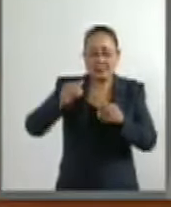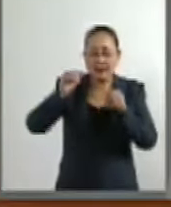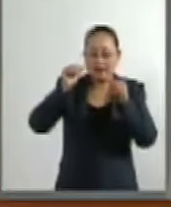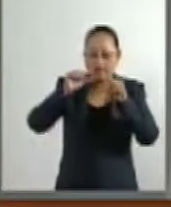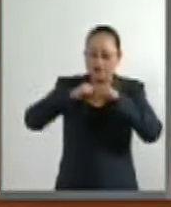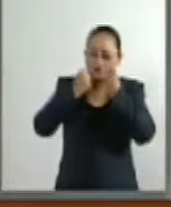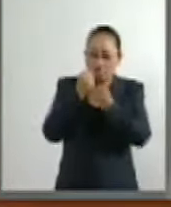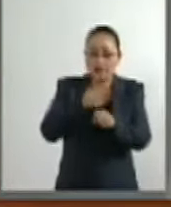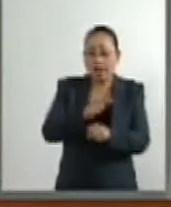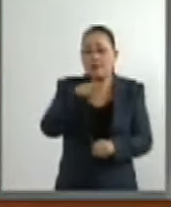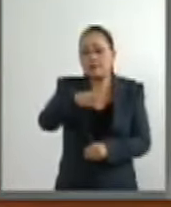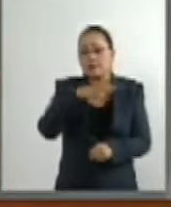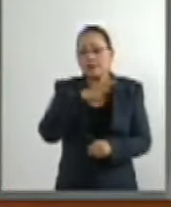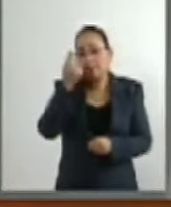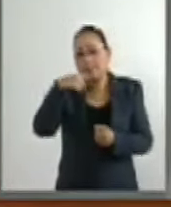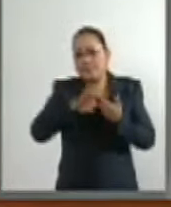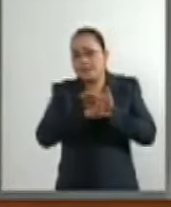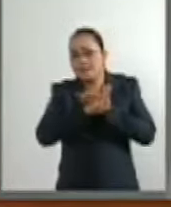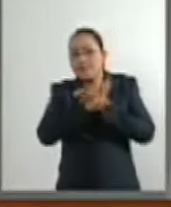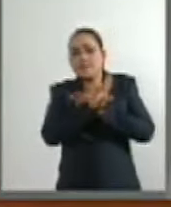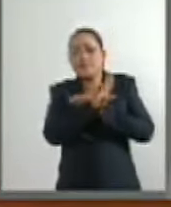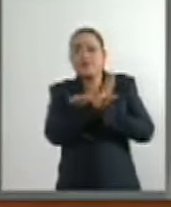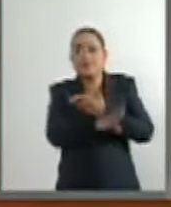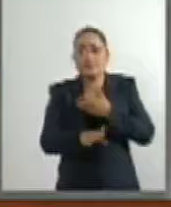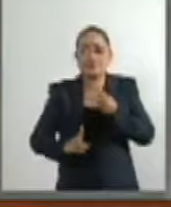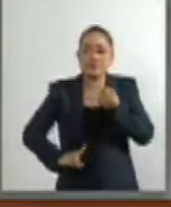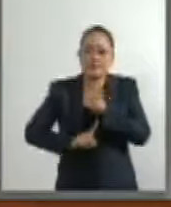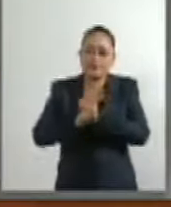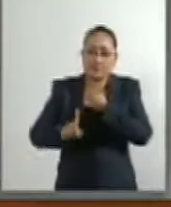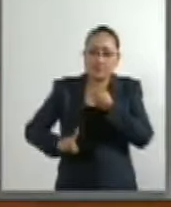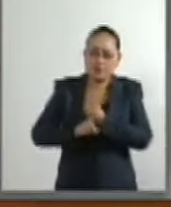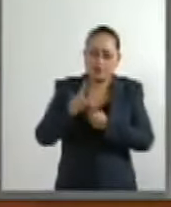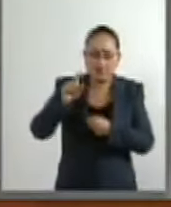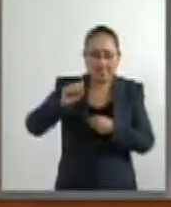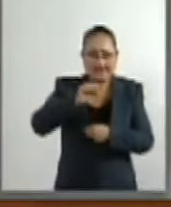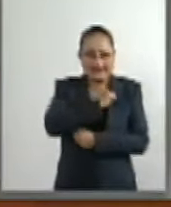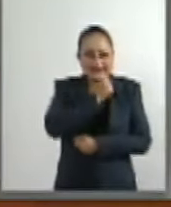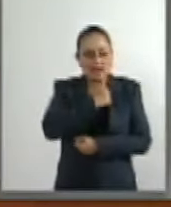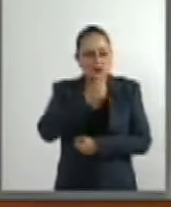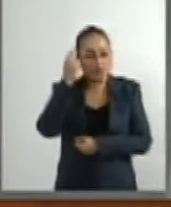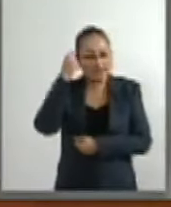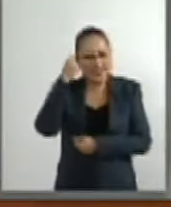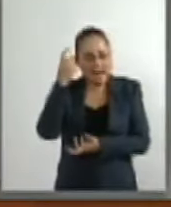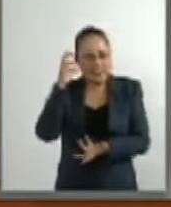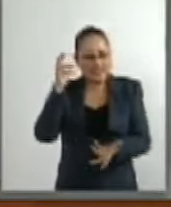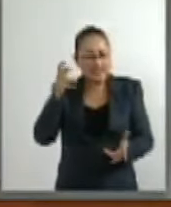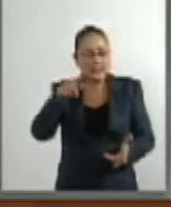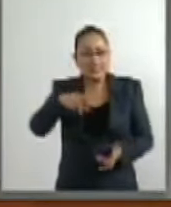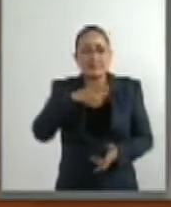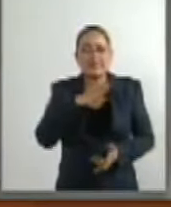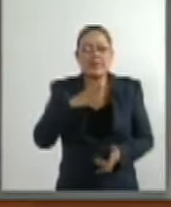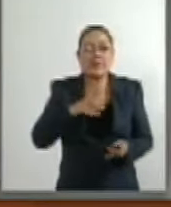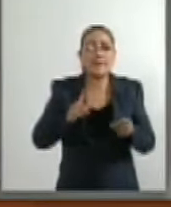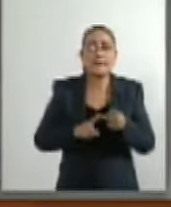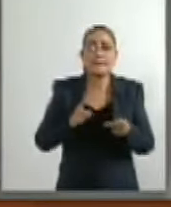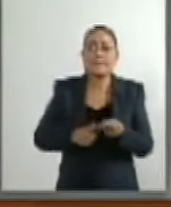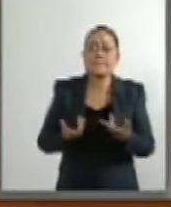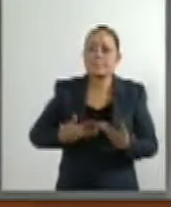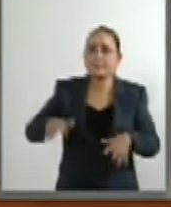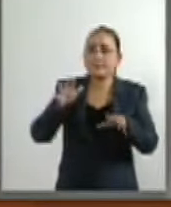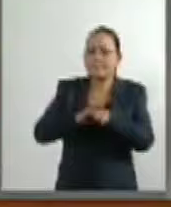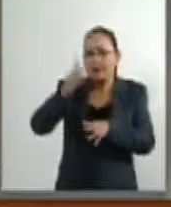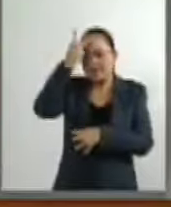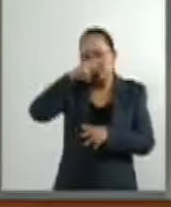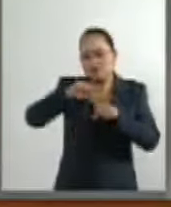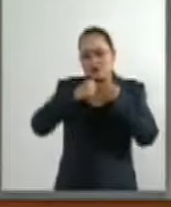la prevención de los problemas de salud mental, la habilitación psicosocial de